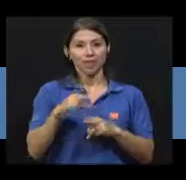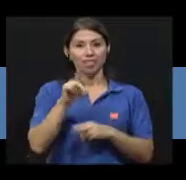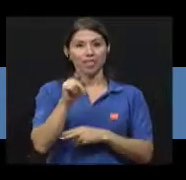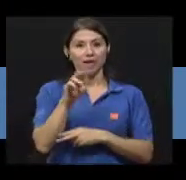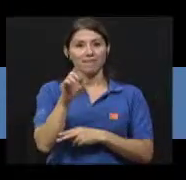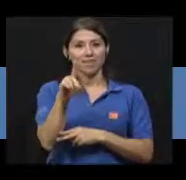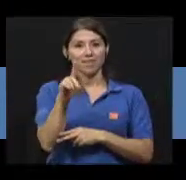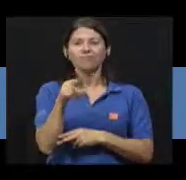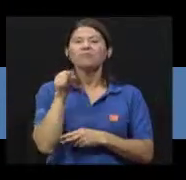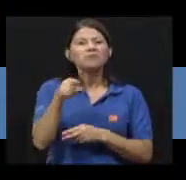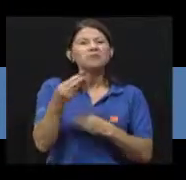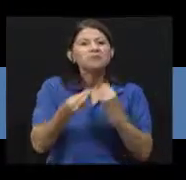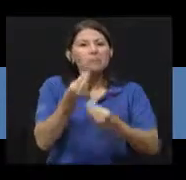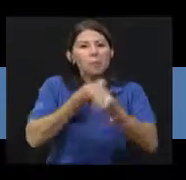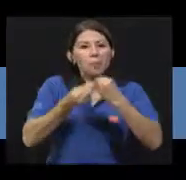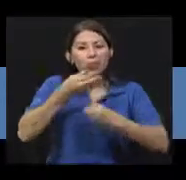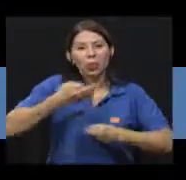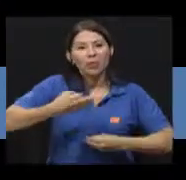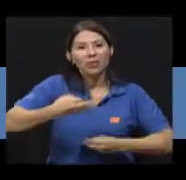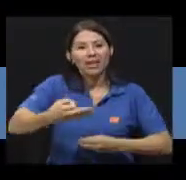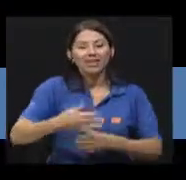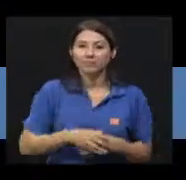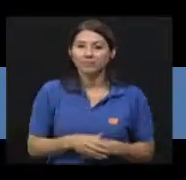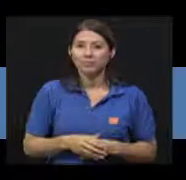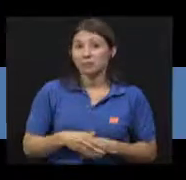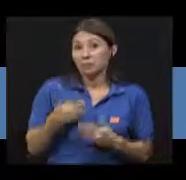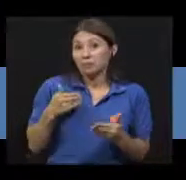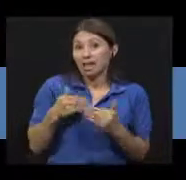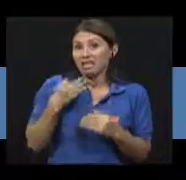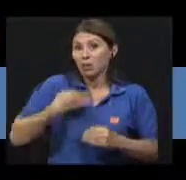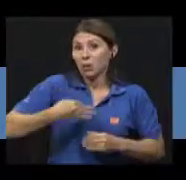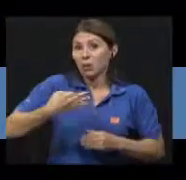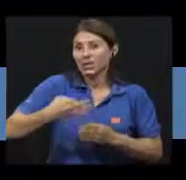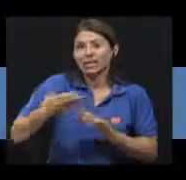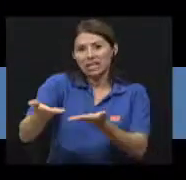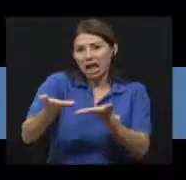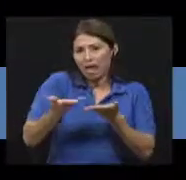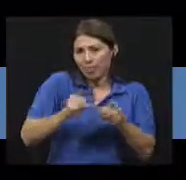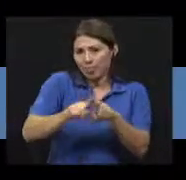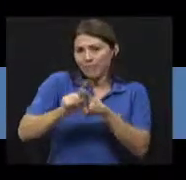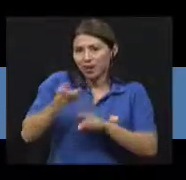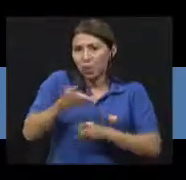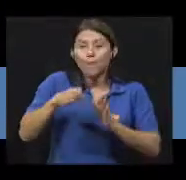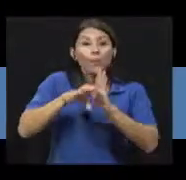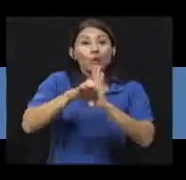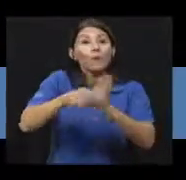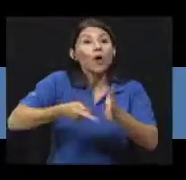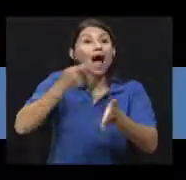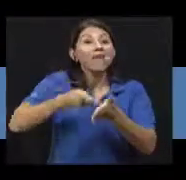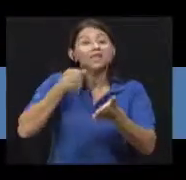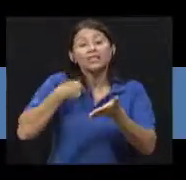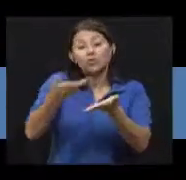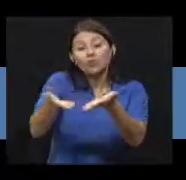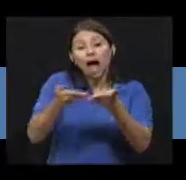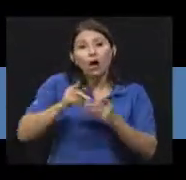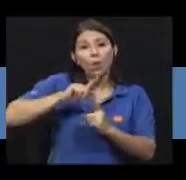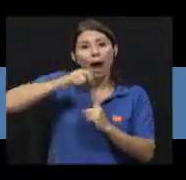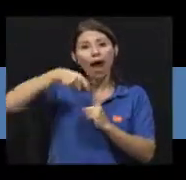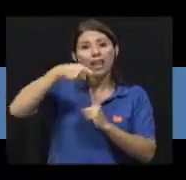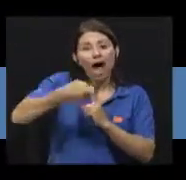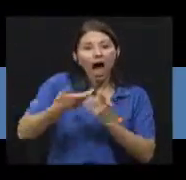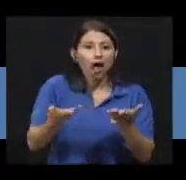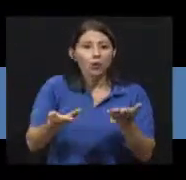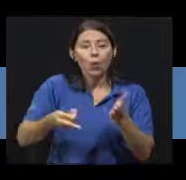¿Qué trae todos los días para merendar? Bueno, casi todos los días traigo varias cosas, por ejemplo, a veces traigo banano,